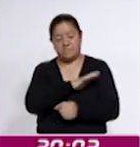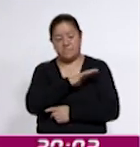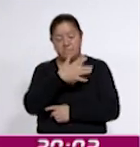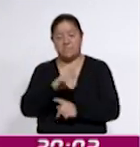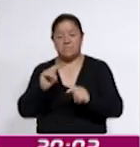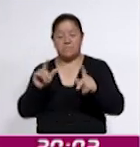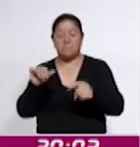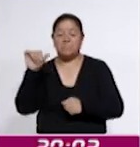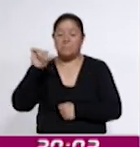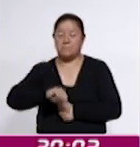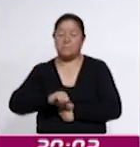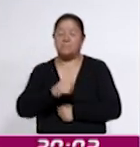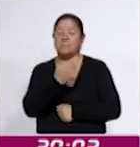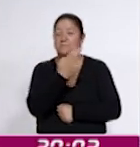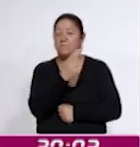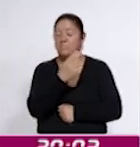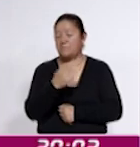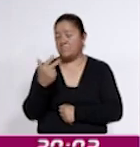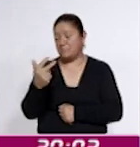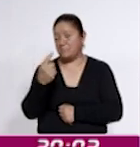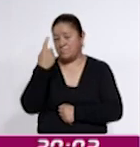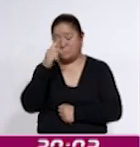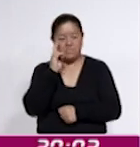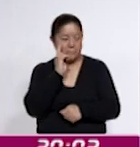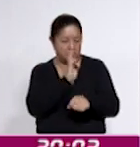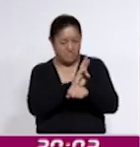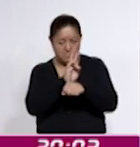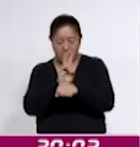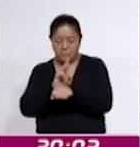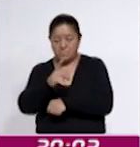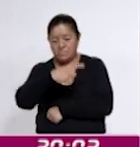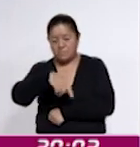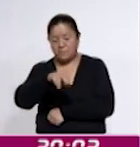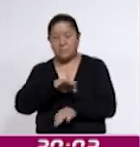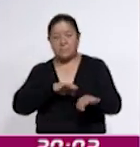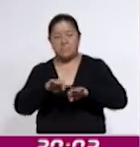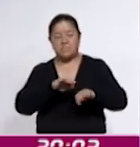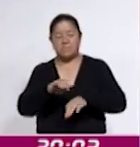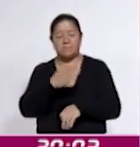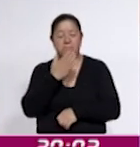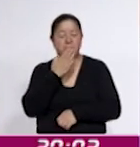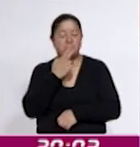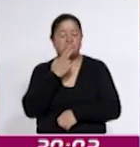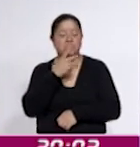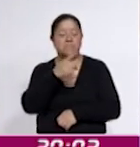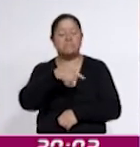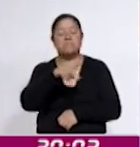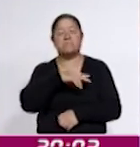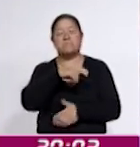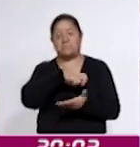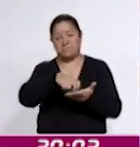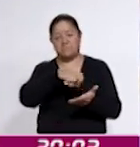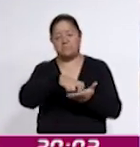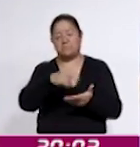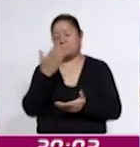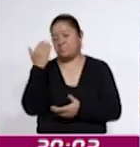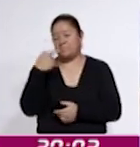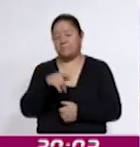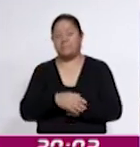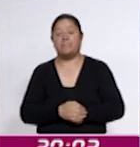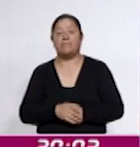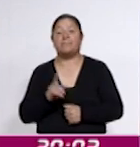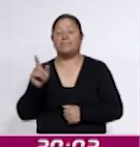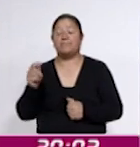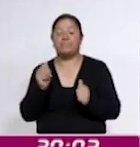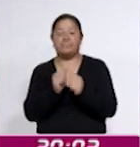este 8 de noviembre con la finalidad de verificar el funcionamiento del equipo médico adquirido recientemente. Batres Guadarrama,